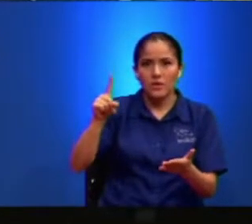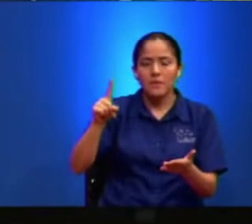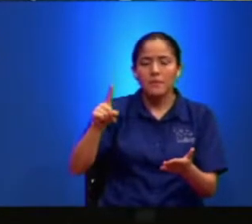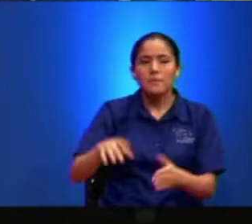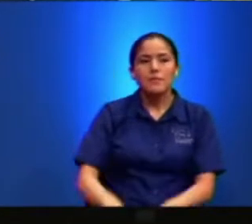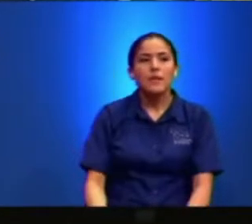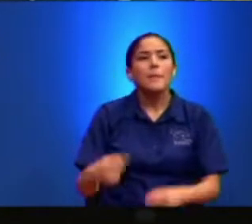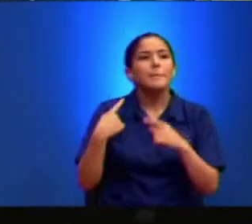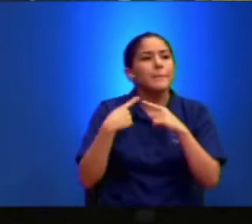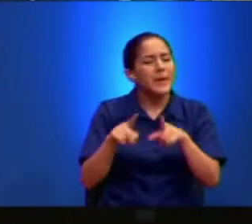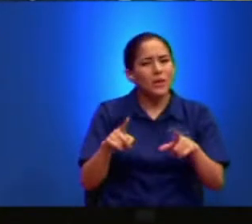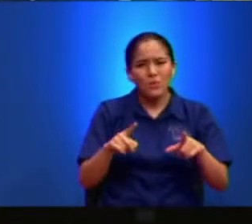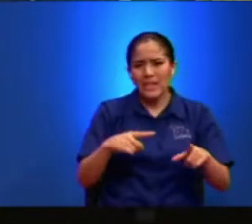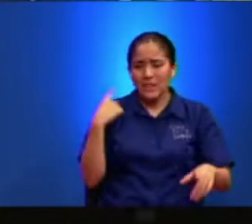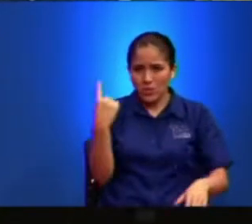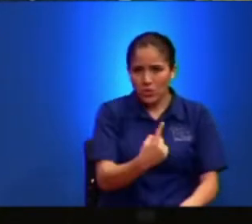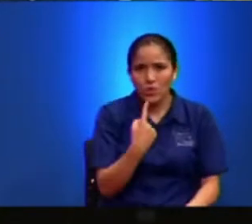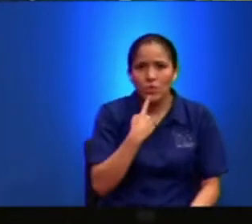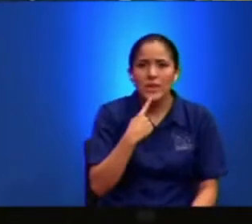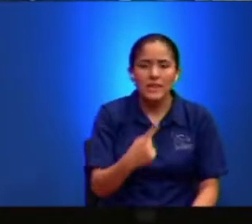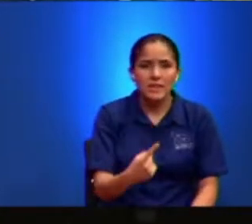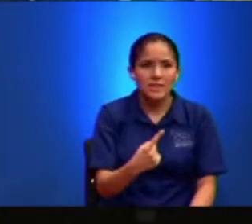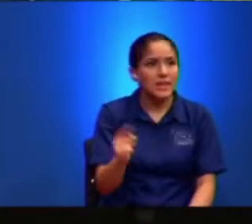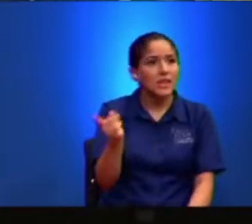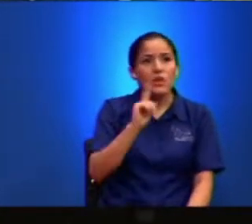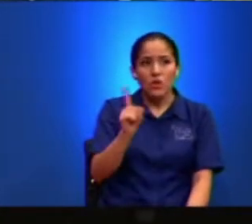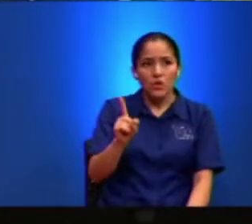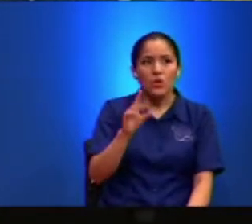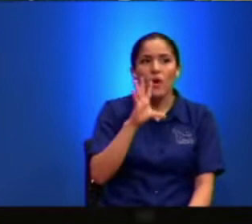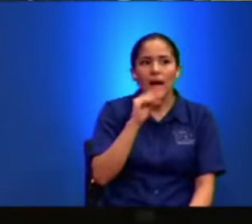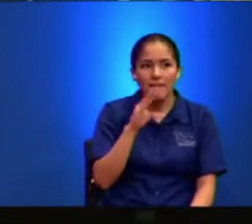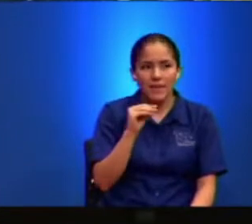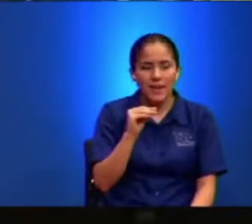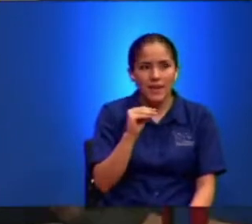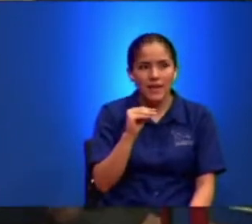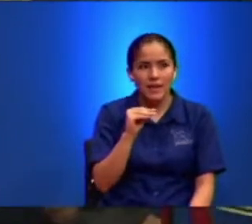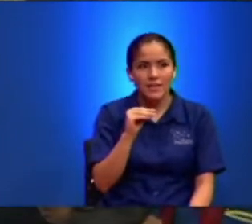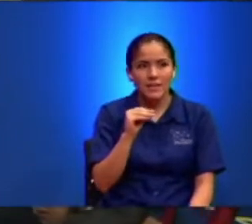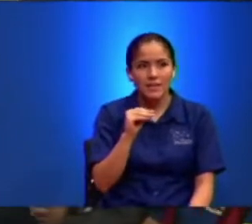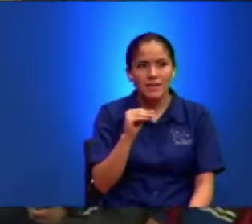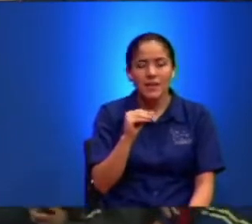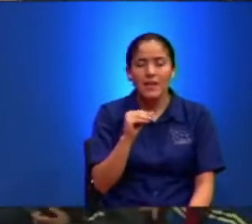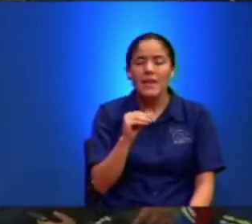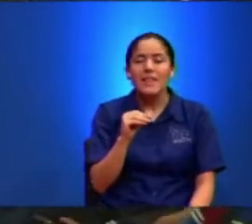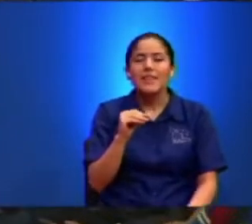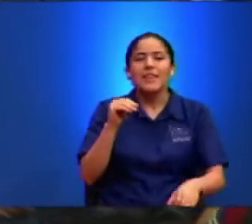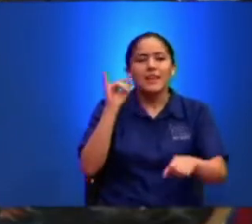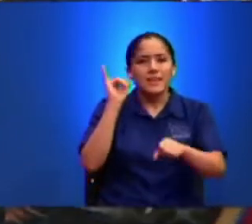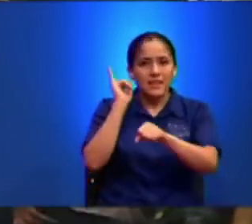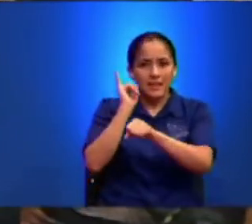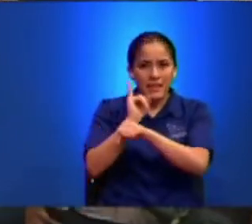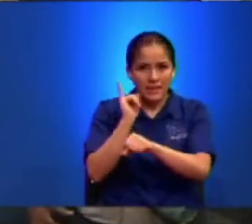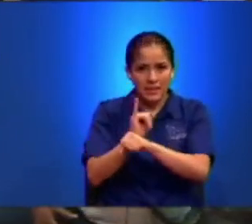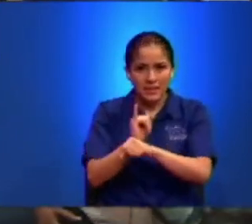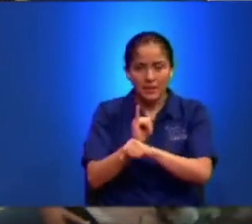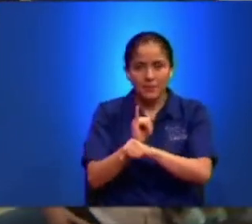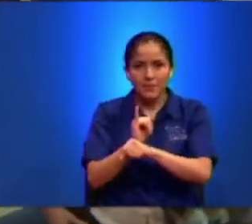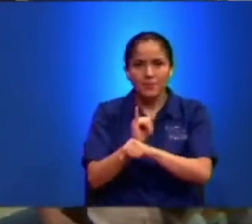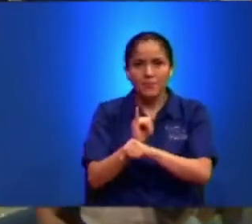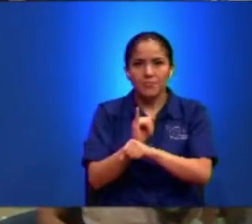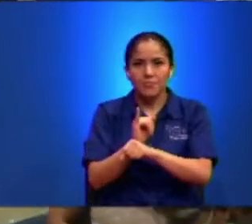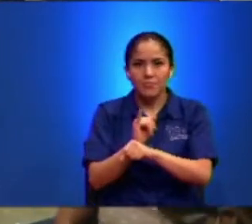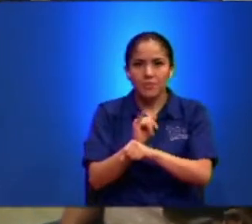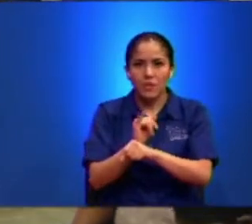Pone Dentro De Todos Los Detalles Que Dio No Pone La Institución Cuando El Señor Pues